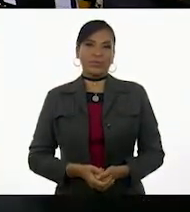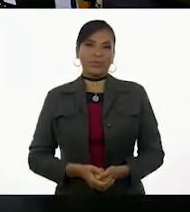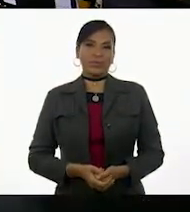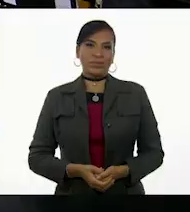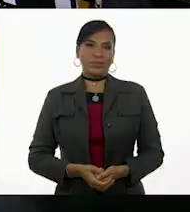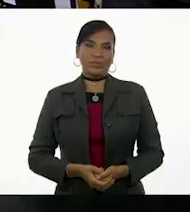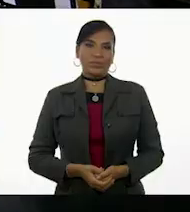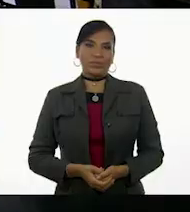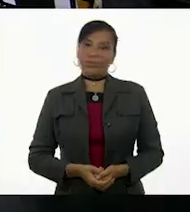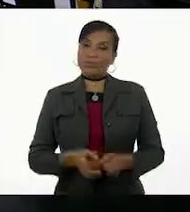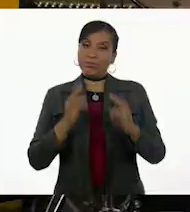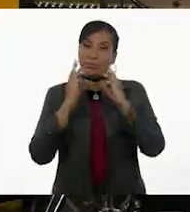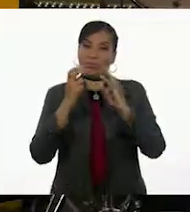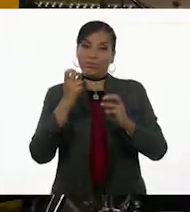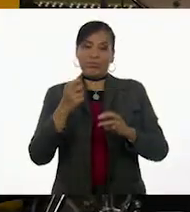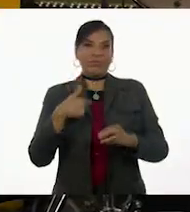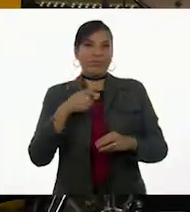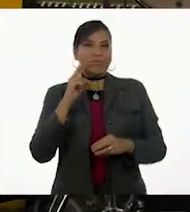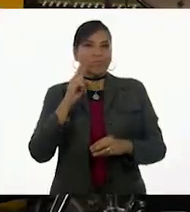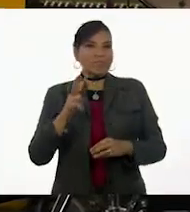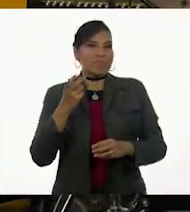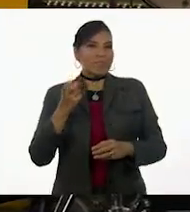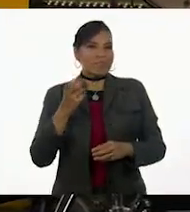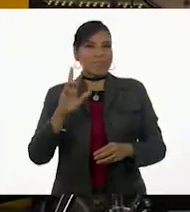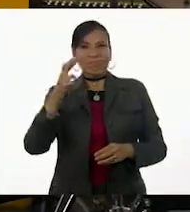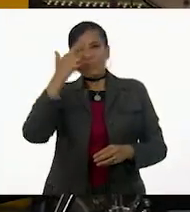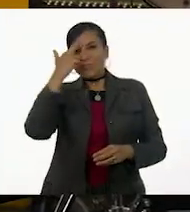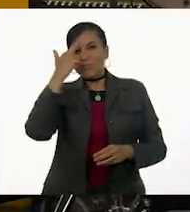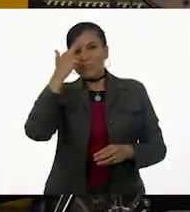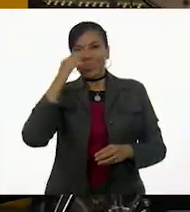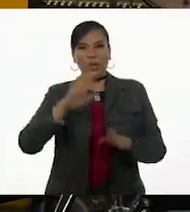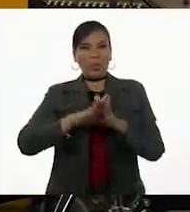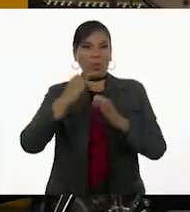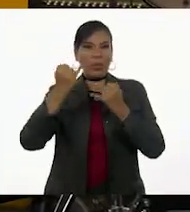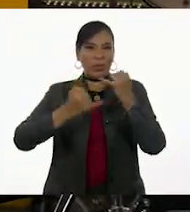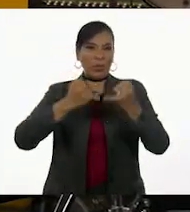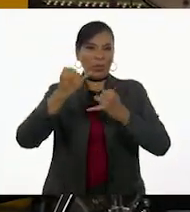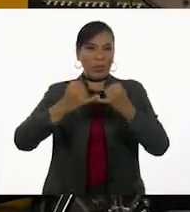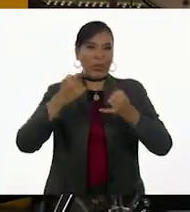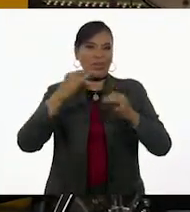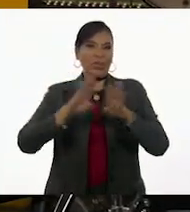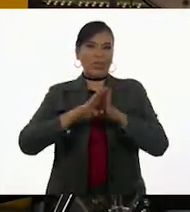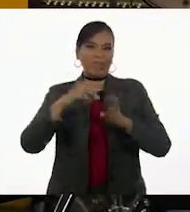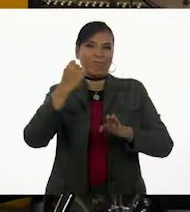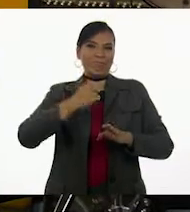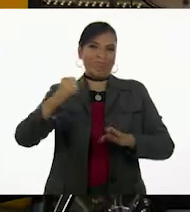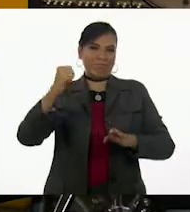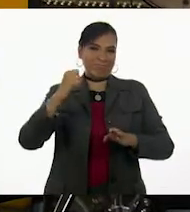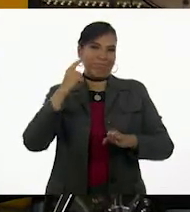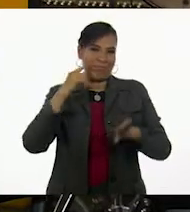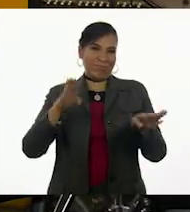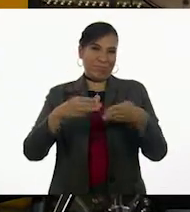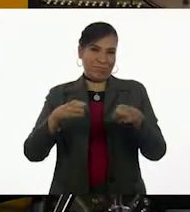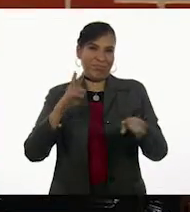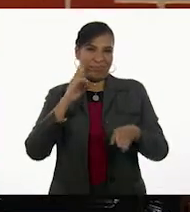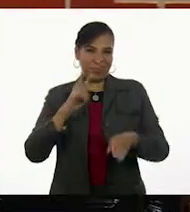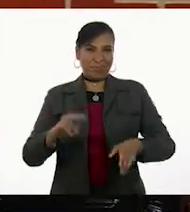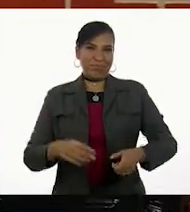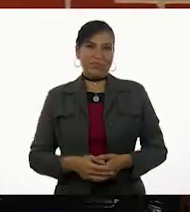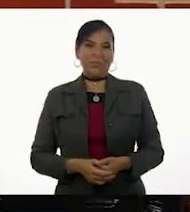¡Wow! Esto a mí me requerda a un videojuego bien famoso. ¿Podemos seguir escribiéndolo? Sí,